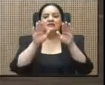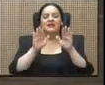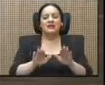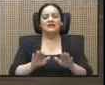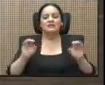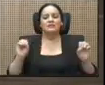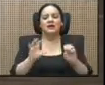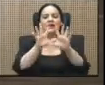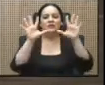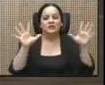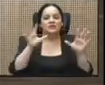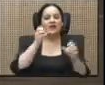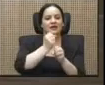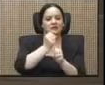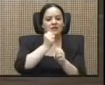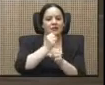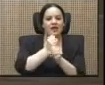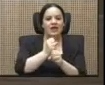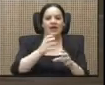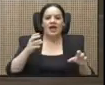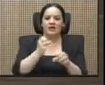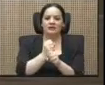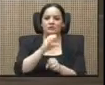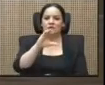maravillosas gestiones que ha hecho Cinde.